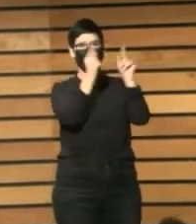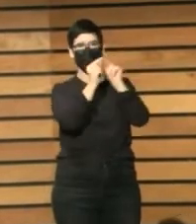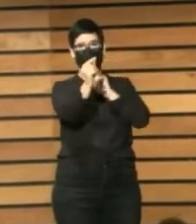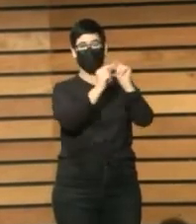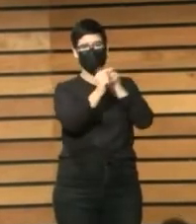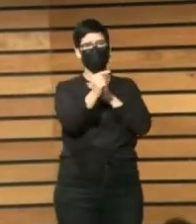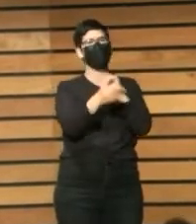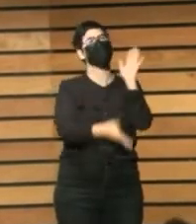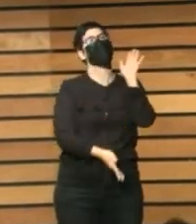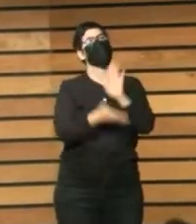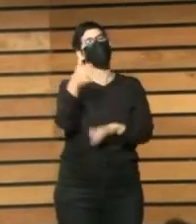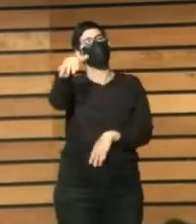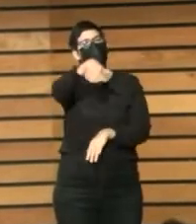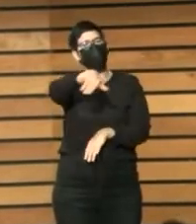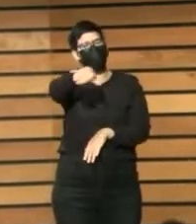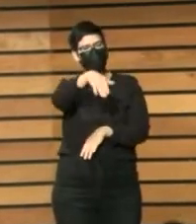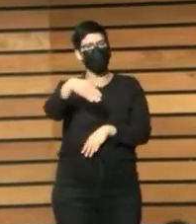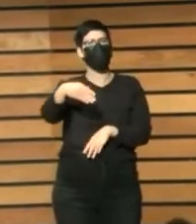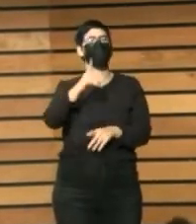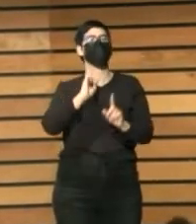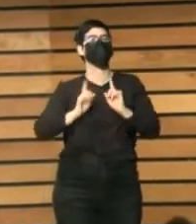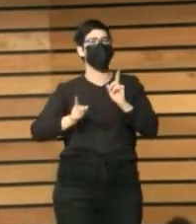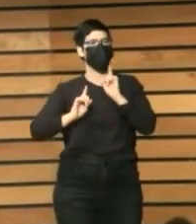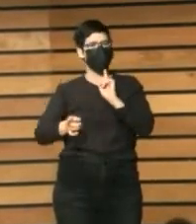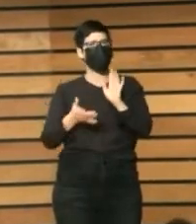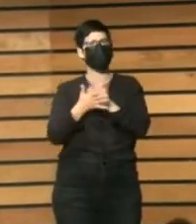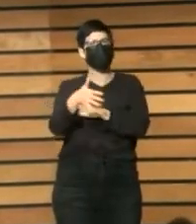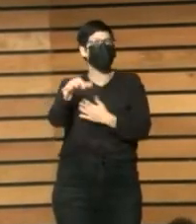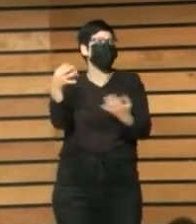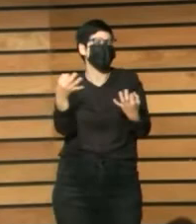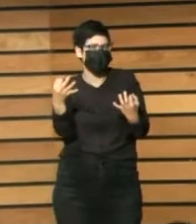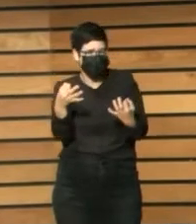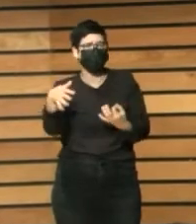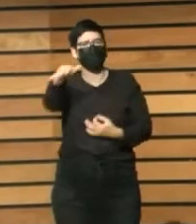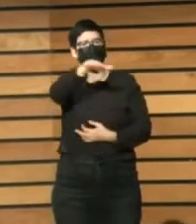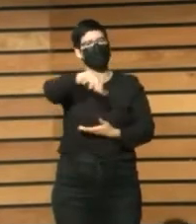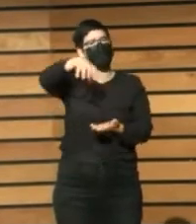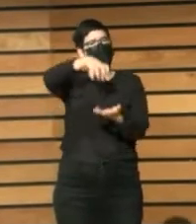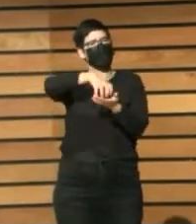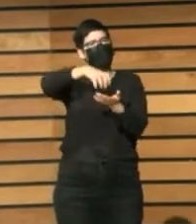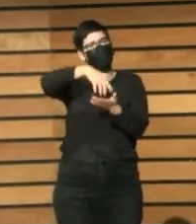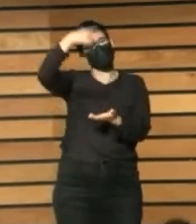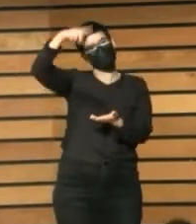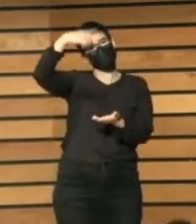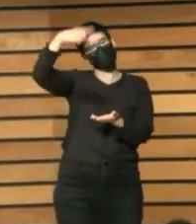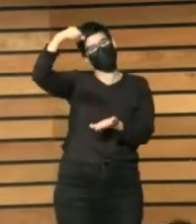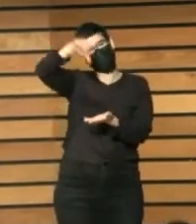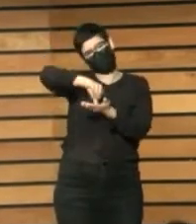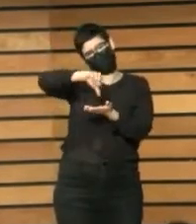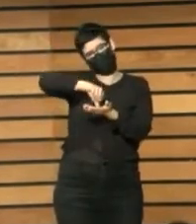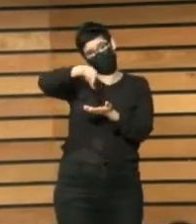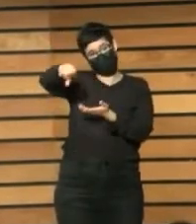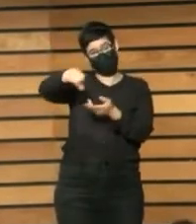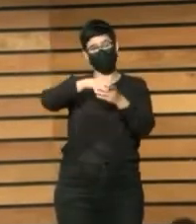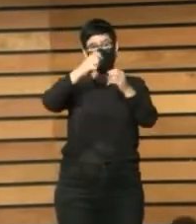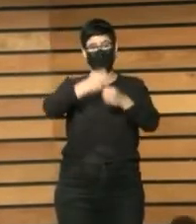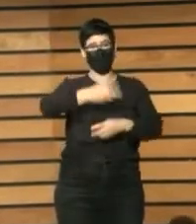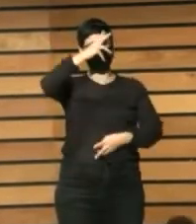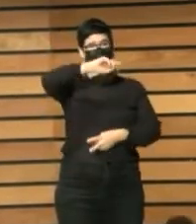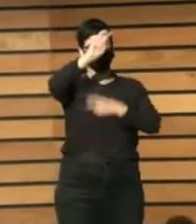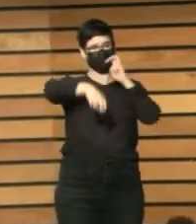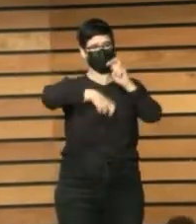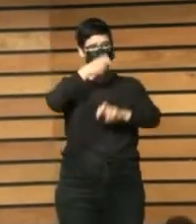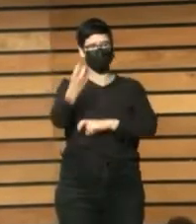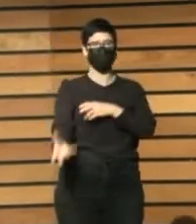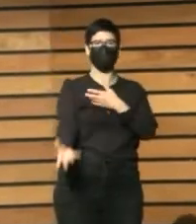centro cultural situado en el centro de la villa de Bilbao. Es uno de los edificios rehabilitados y que